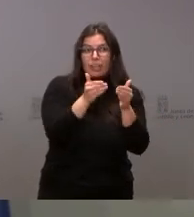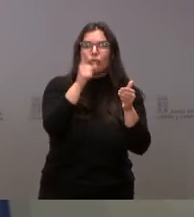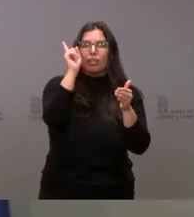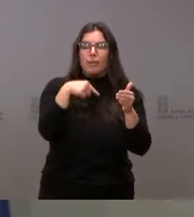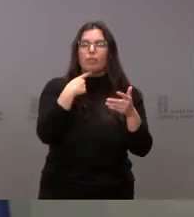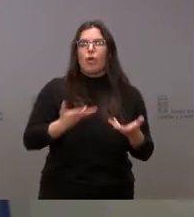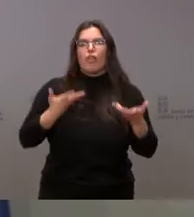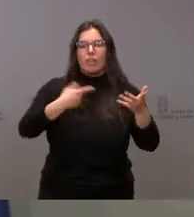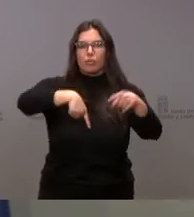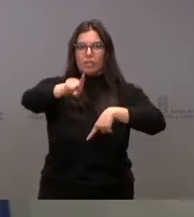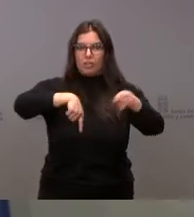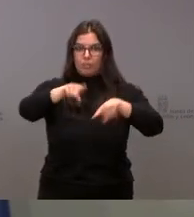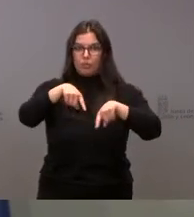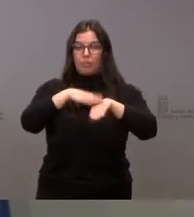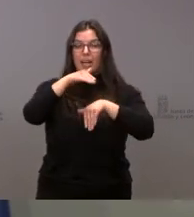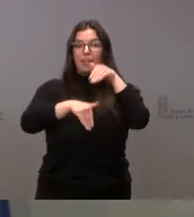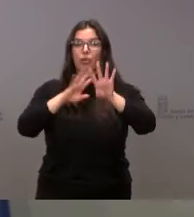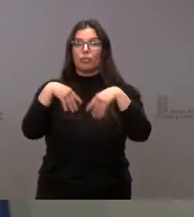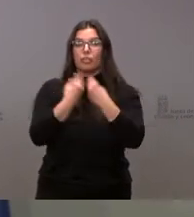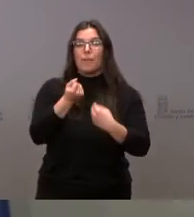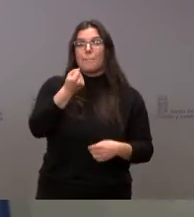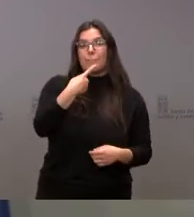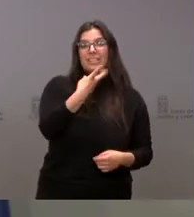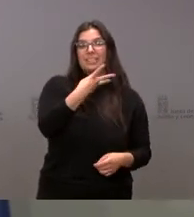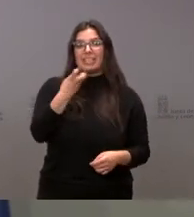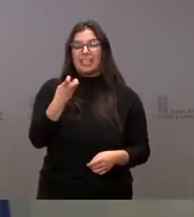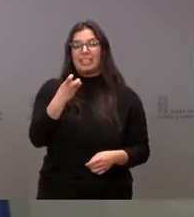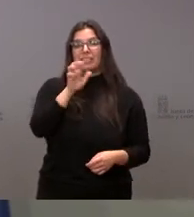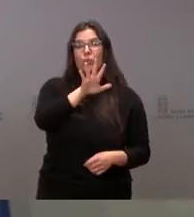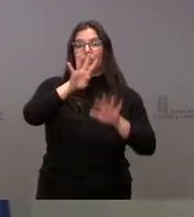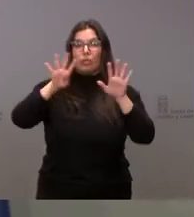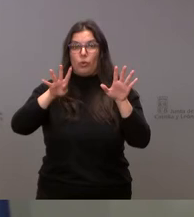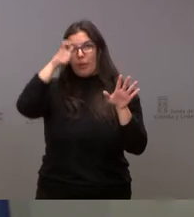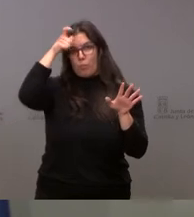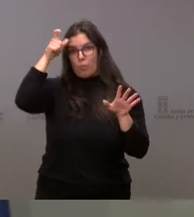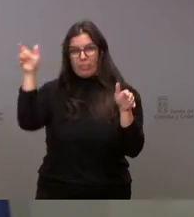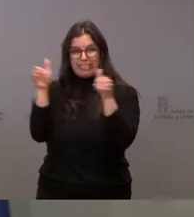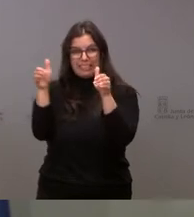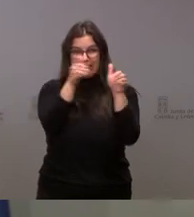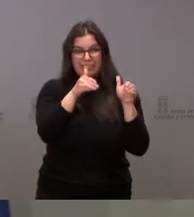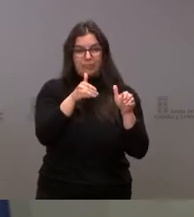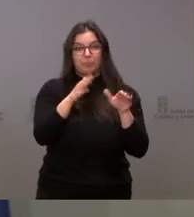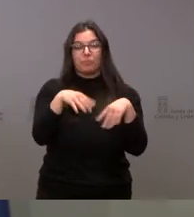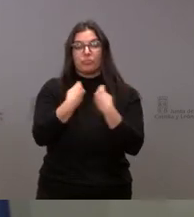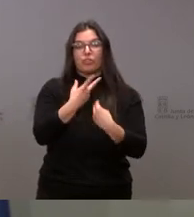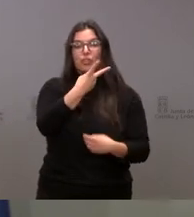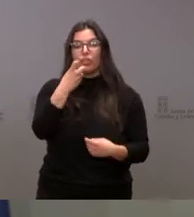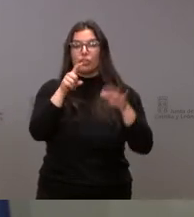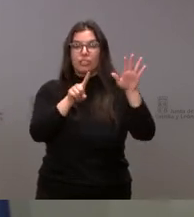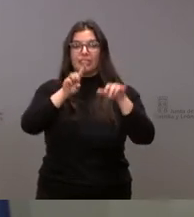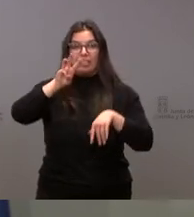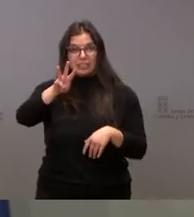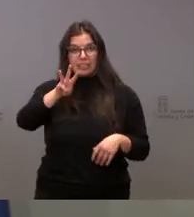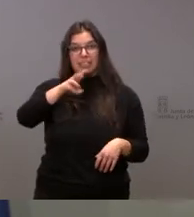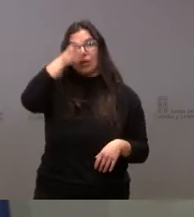transporte para las elecciones a un total de 1.359 localidades de 263